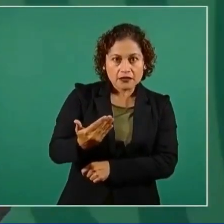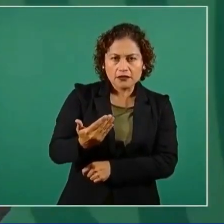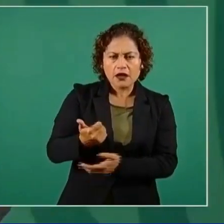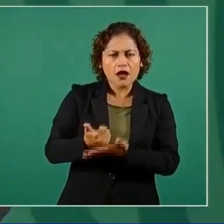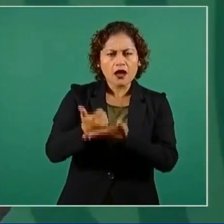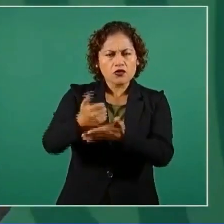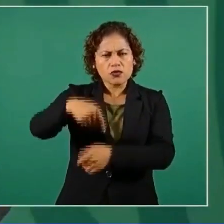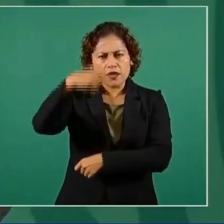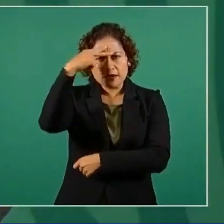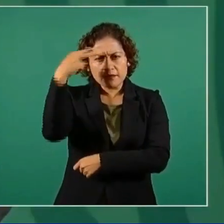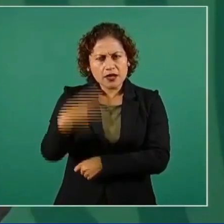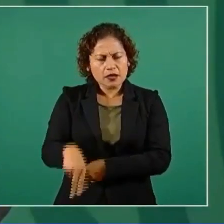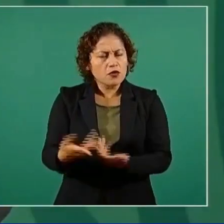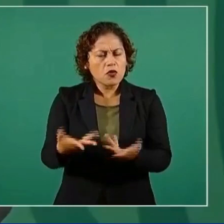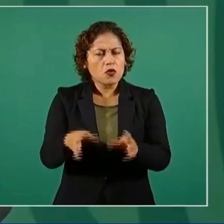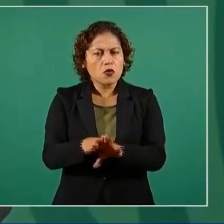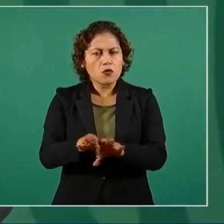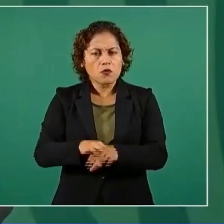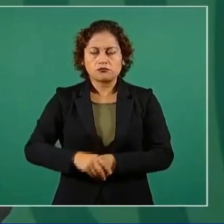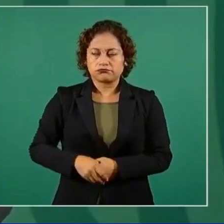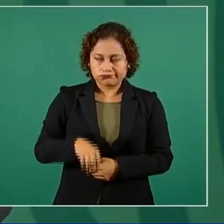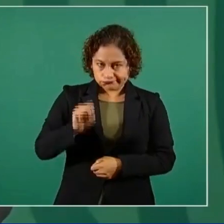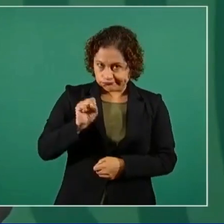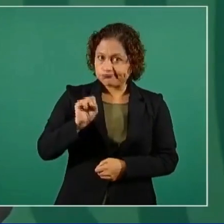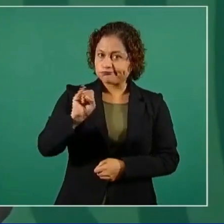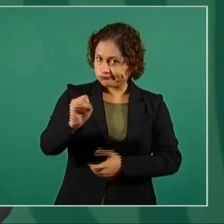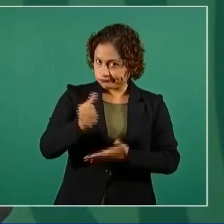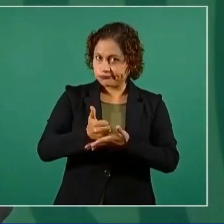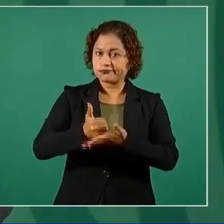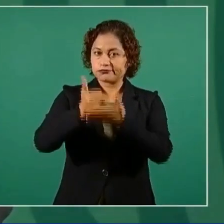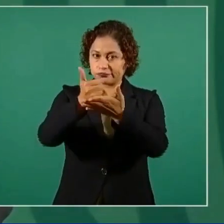control de las armas, ayuda mucho.